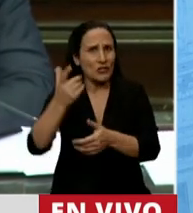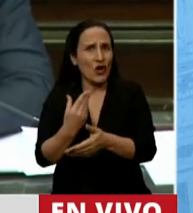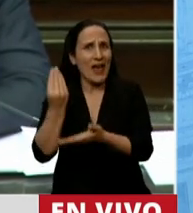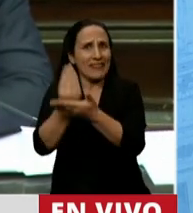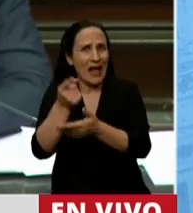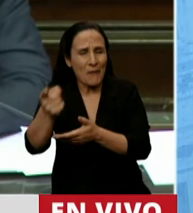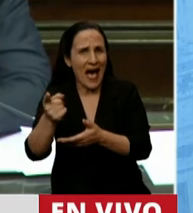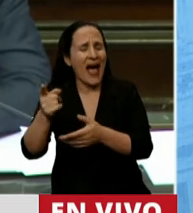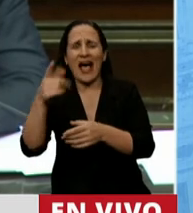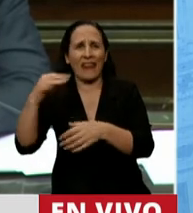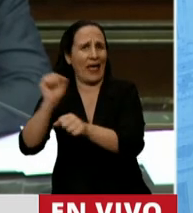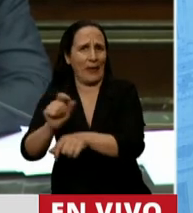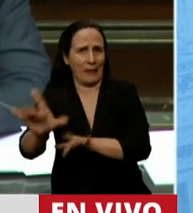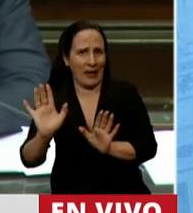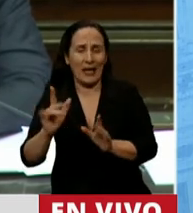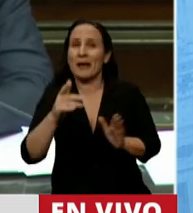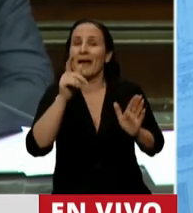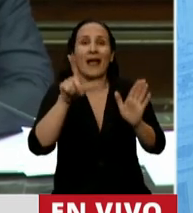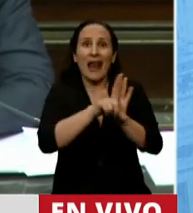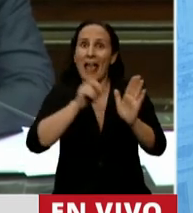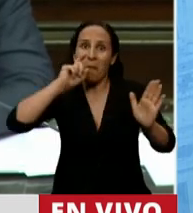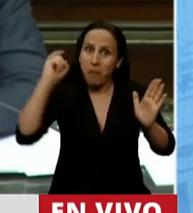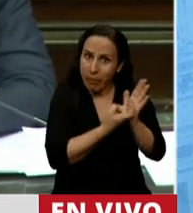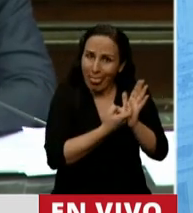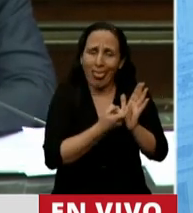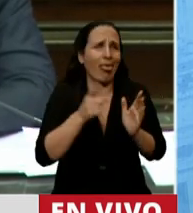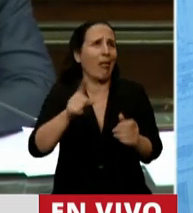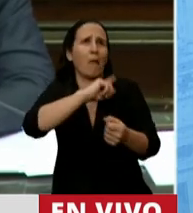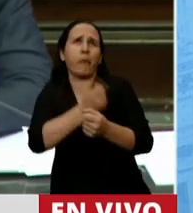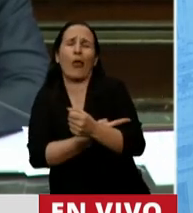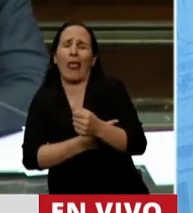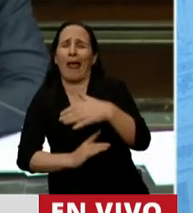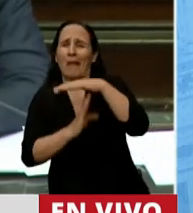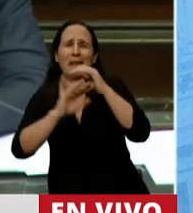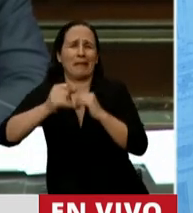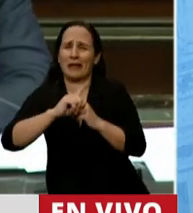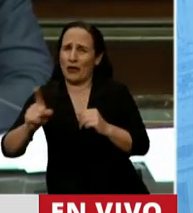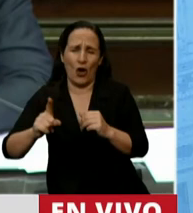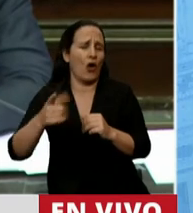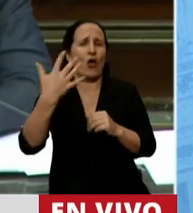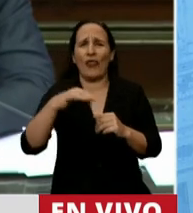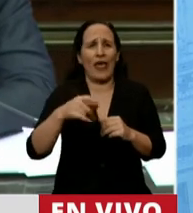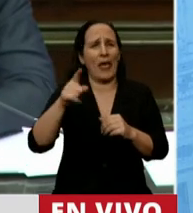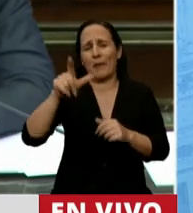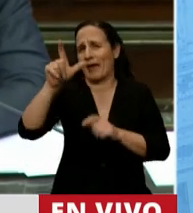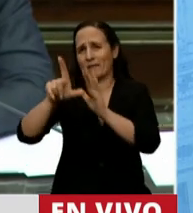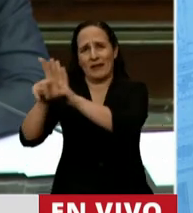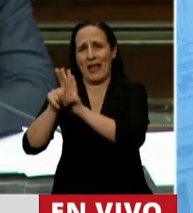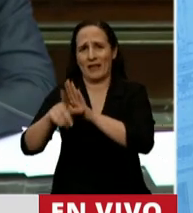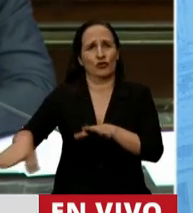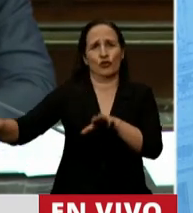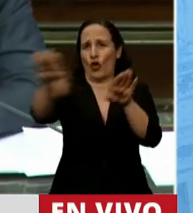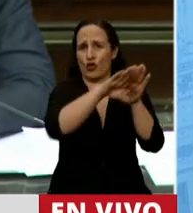corrompe, ni para cualquiera que viole la ley. Ningún ciudadano, por más poderoso que sea, está exento del igualdad ante la ley.